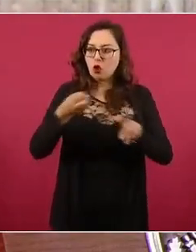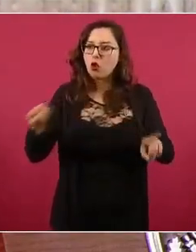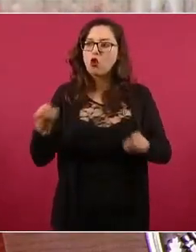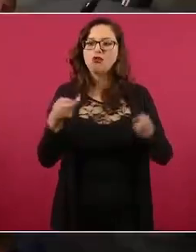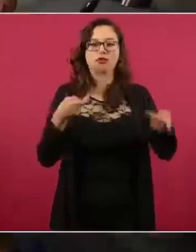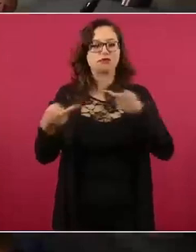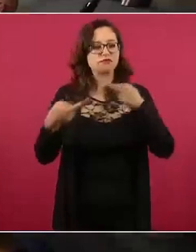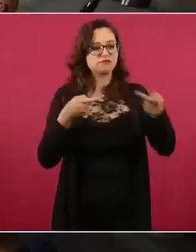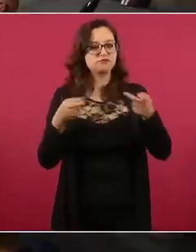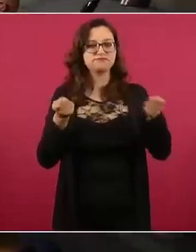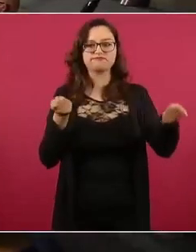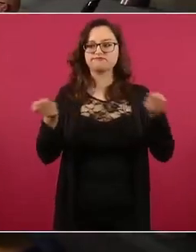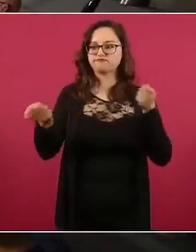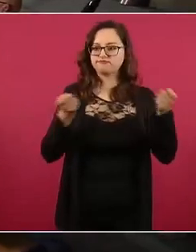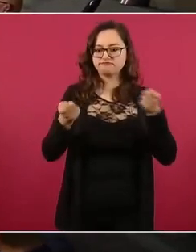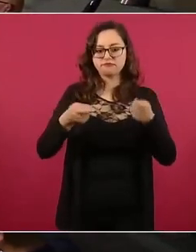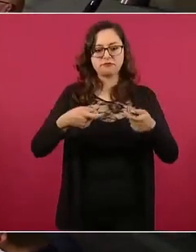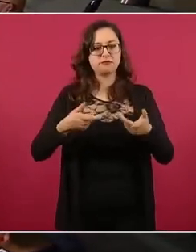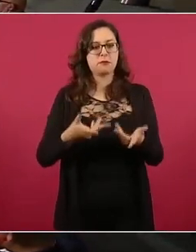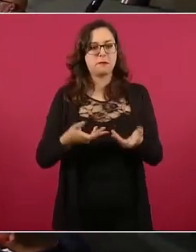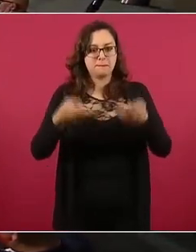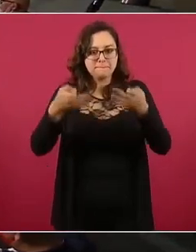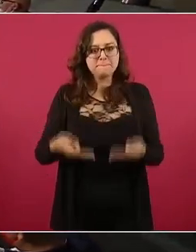orden, para planear,